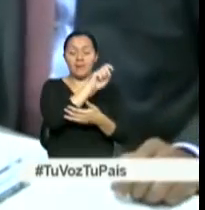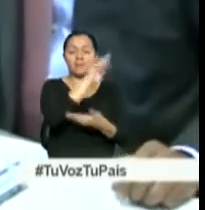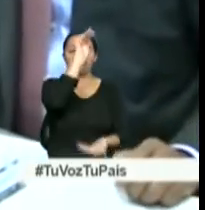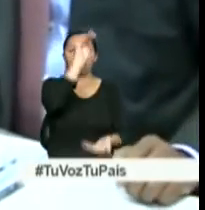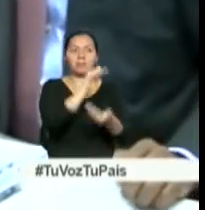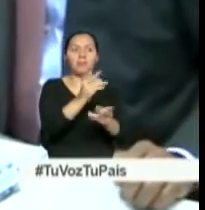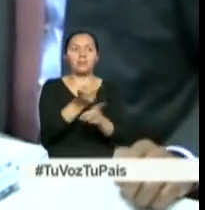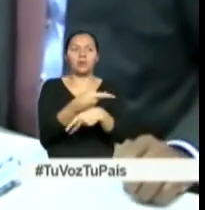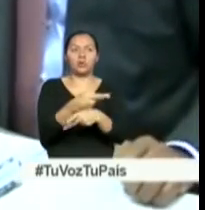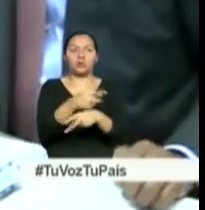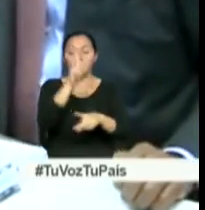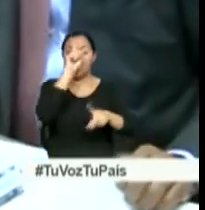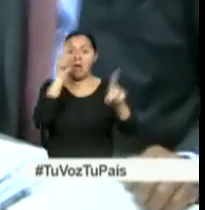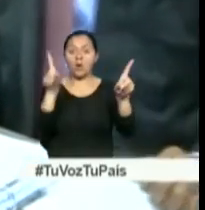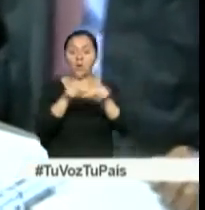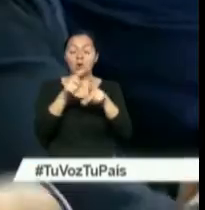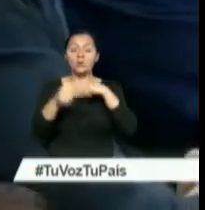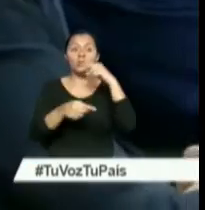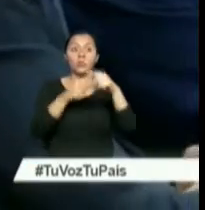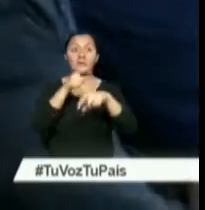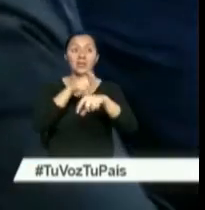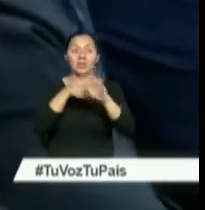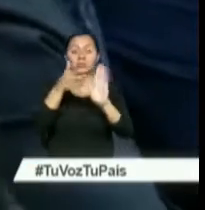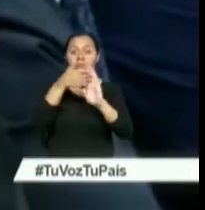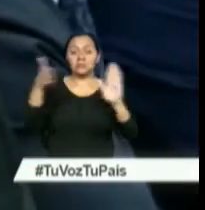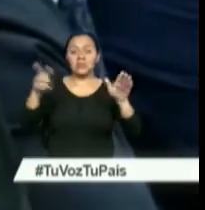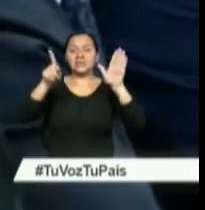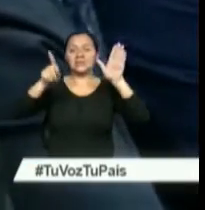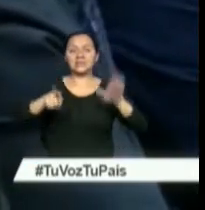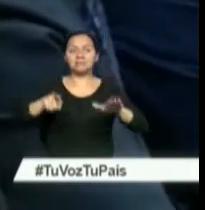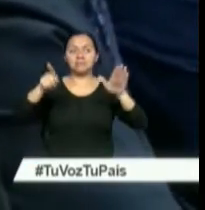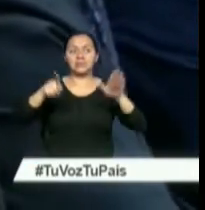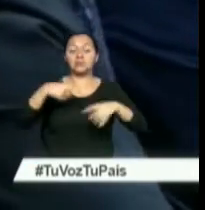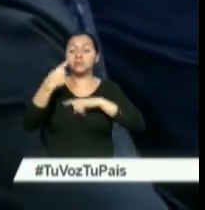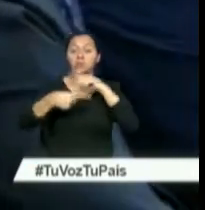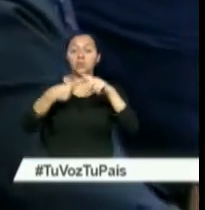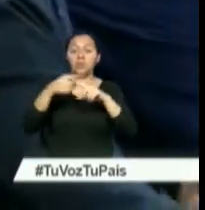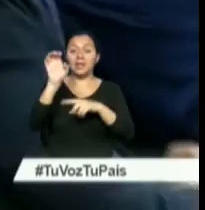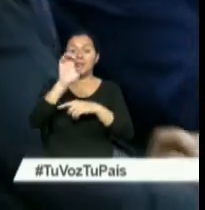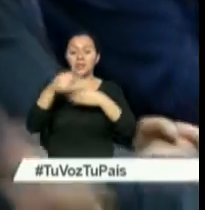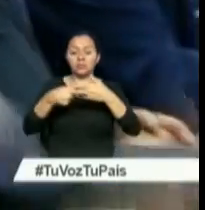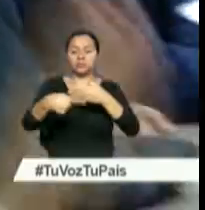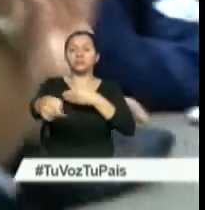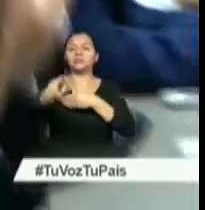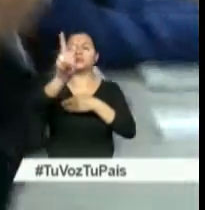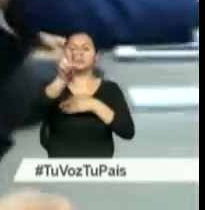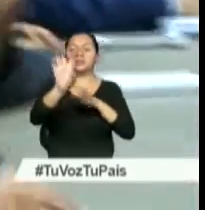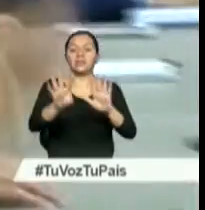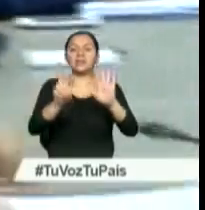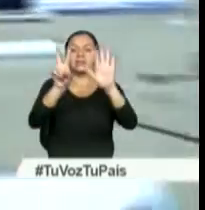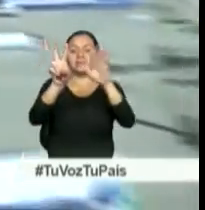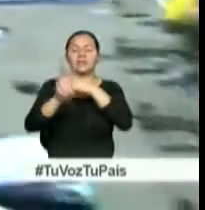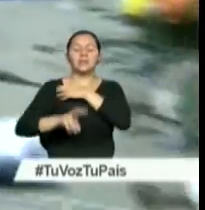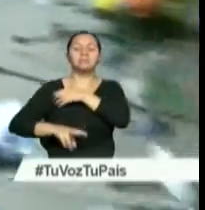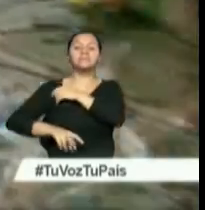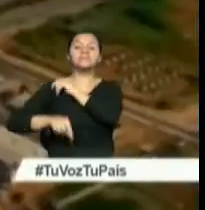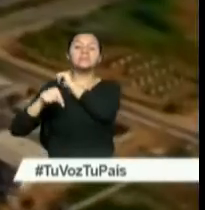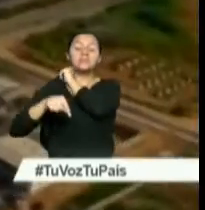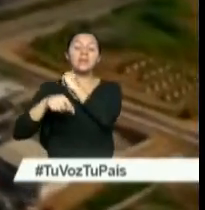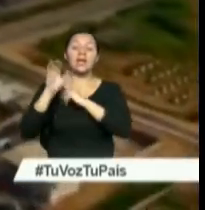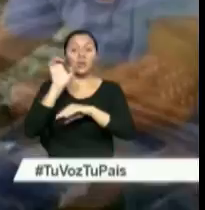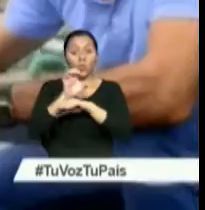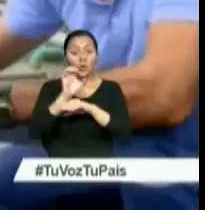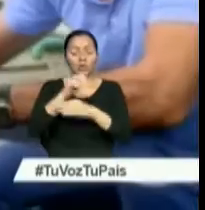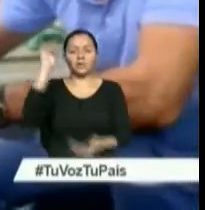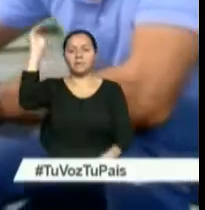petróleo. Dicho convenio tendrá una duración de seis meses y regirá desde enero de 2017. En el caso de Ecuador, se fijó